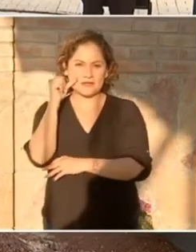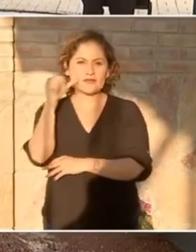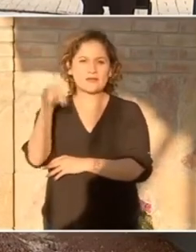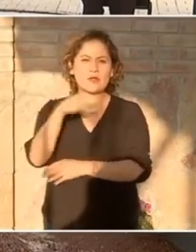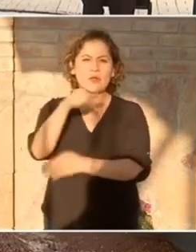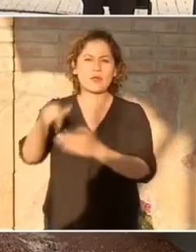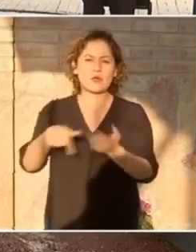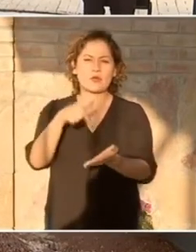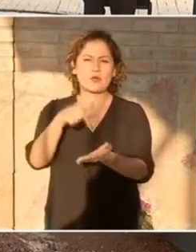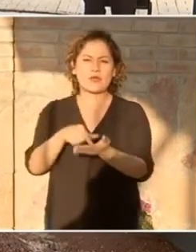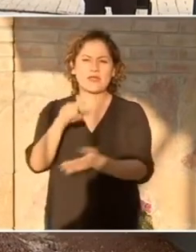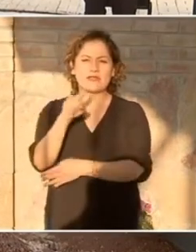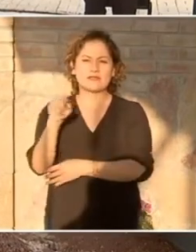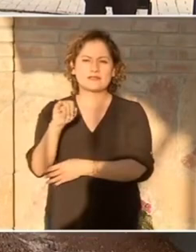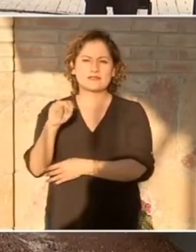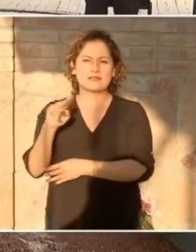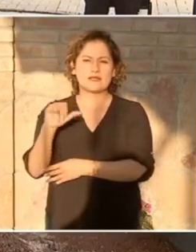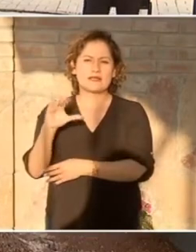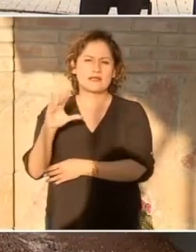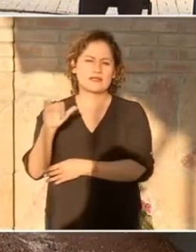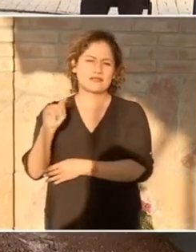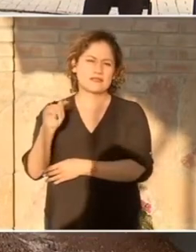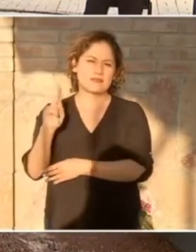Sinacatepec, Puebla.